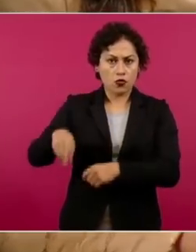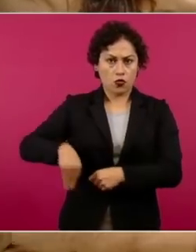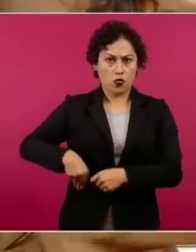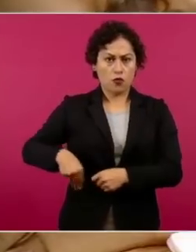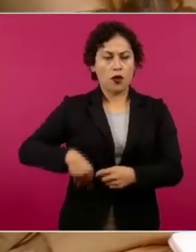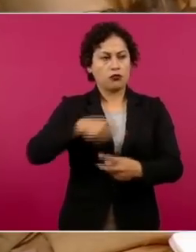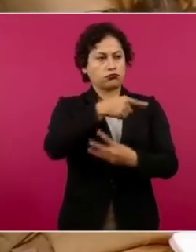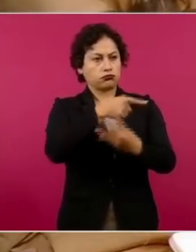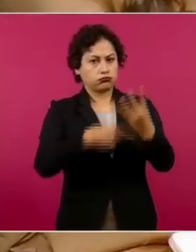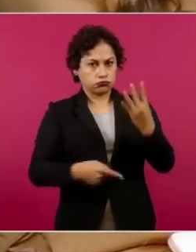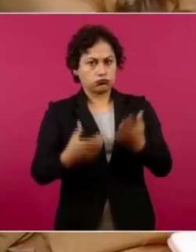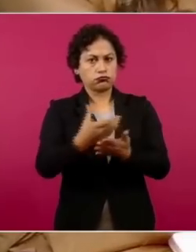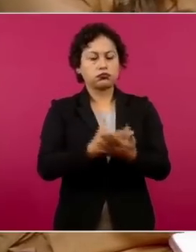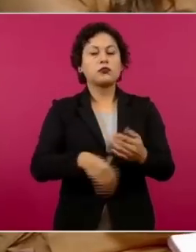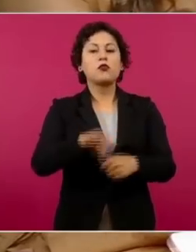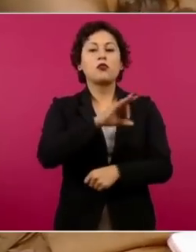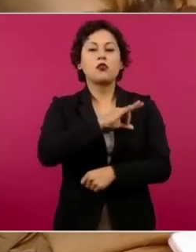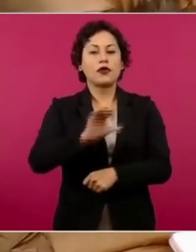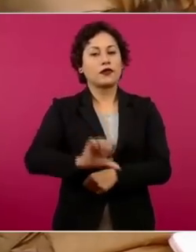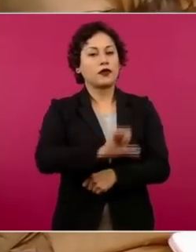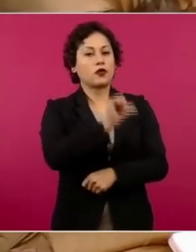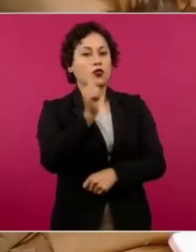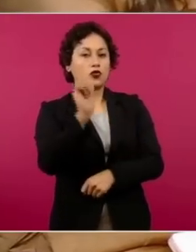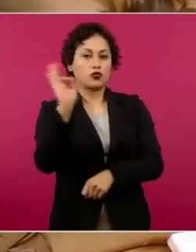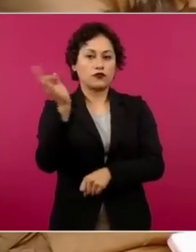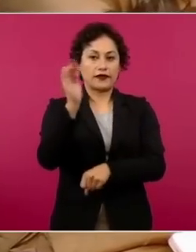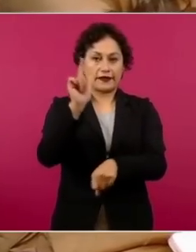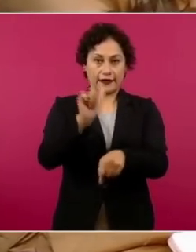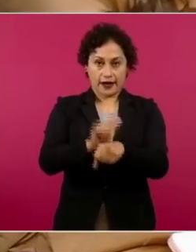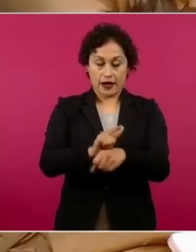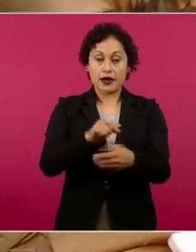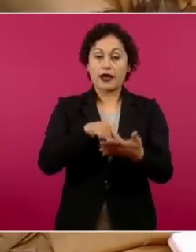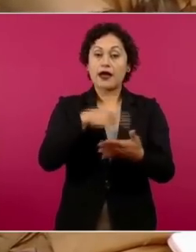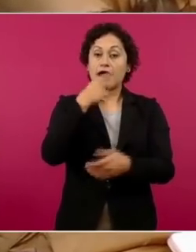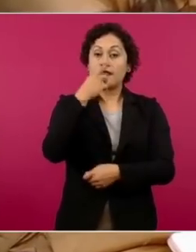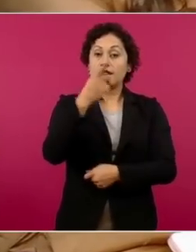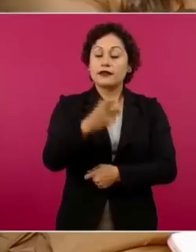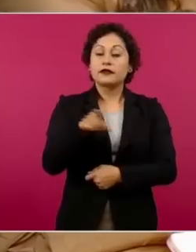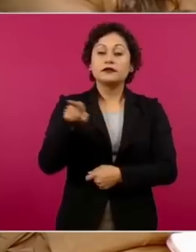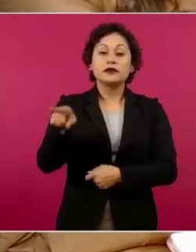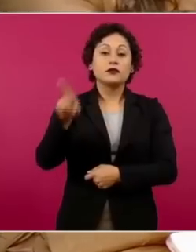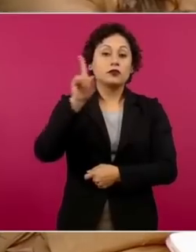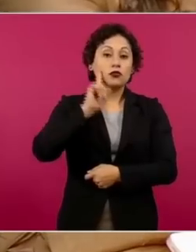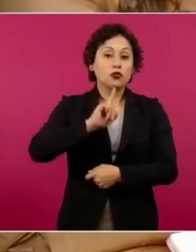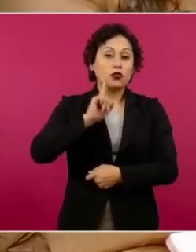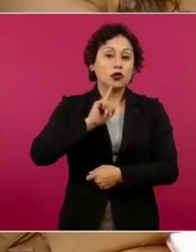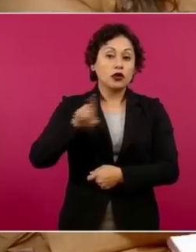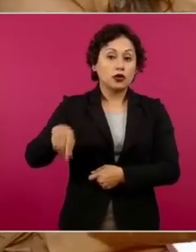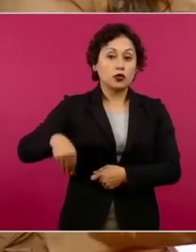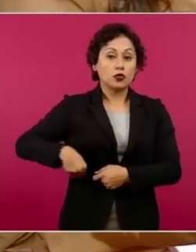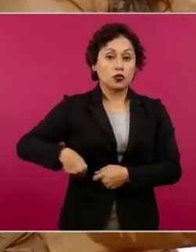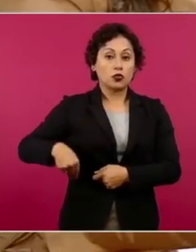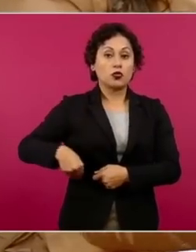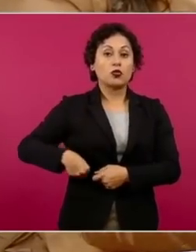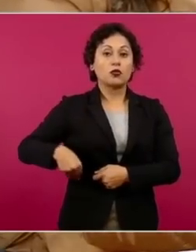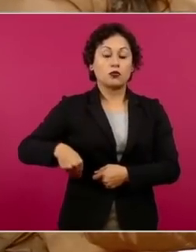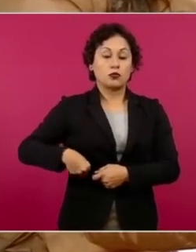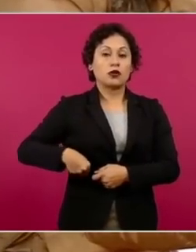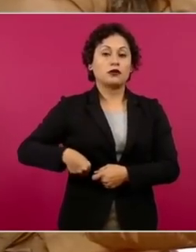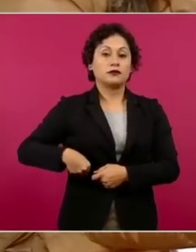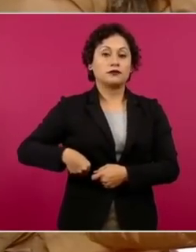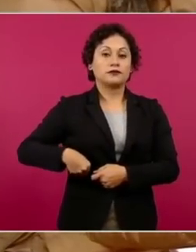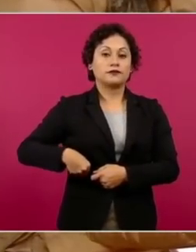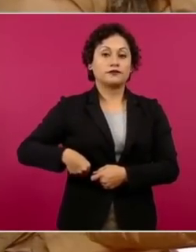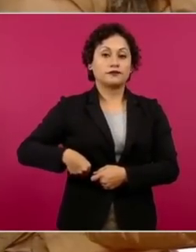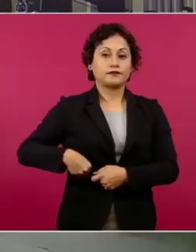a los cargos federales, se le acusa a Kenia de haber obstruido el paso o más bien